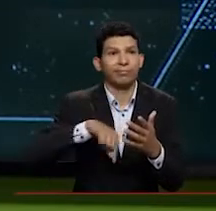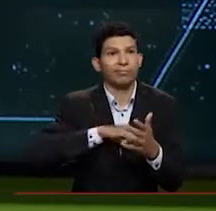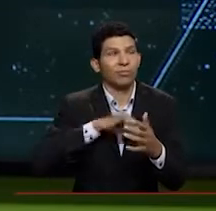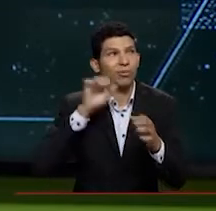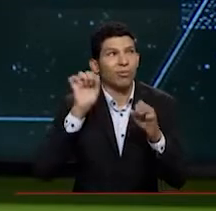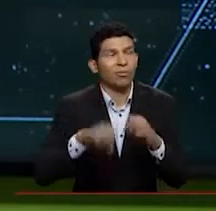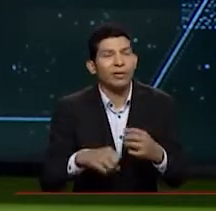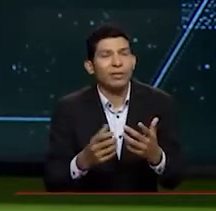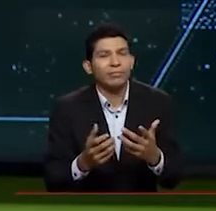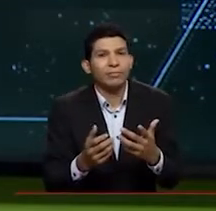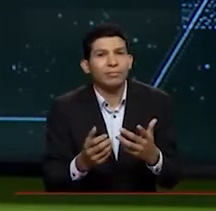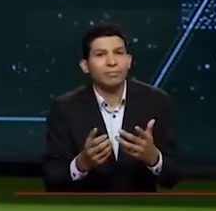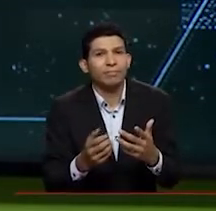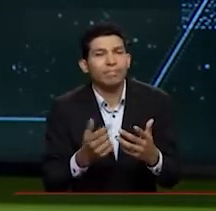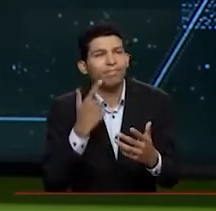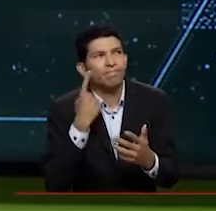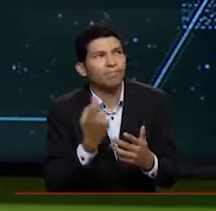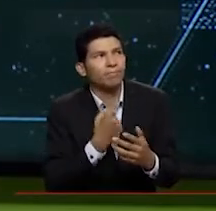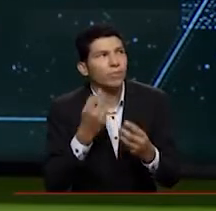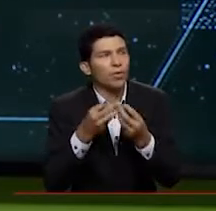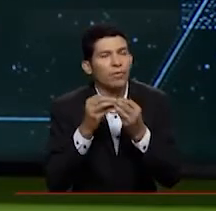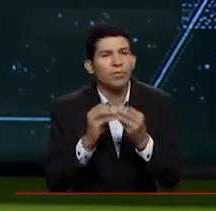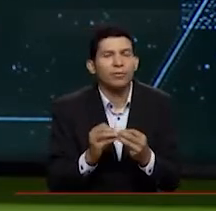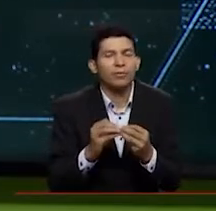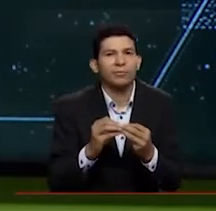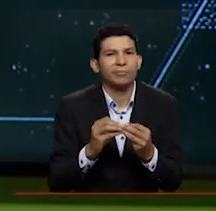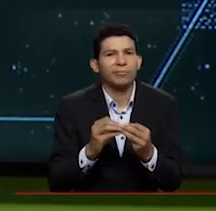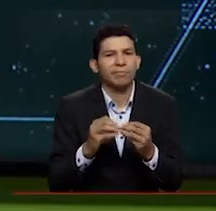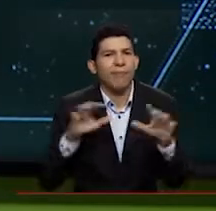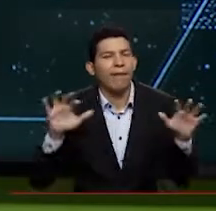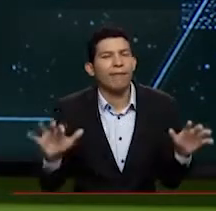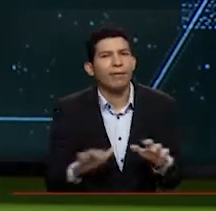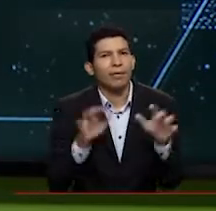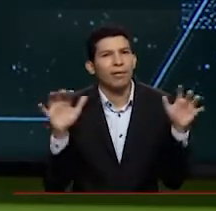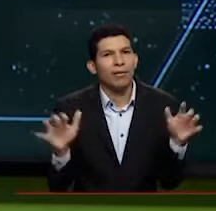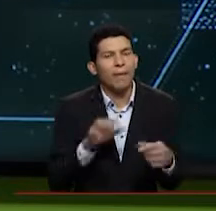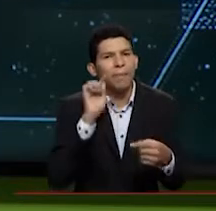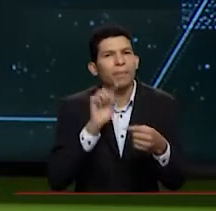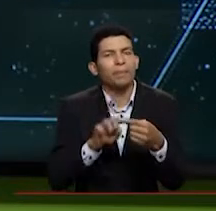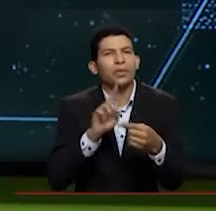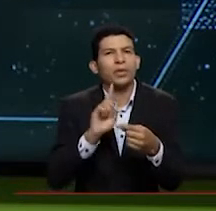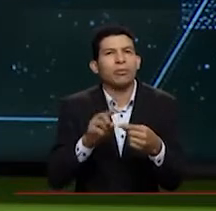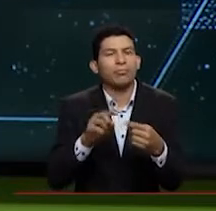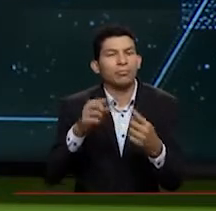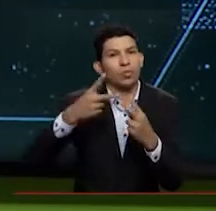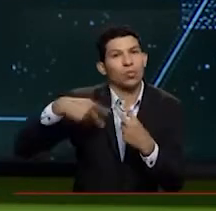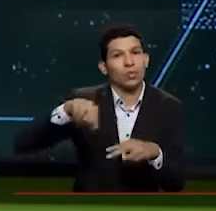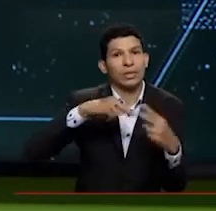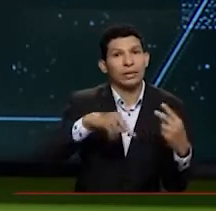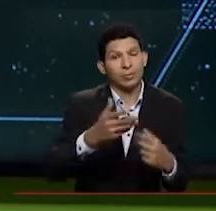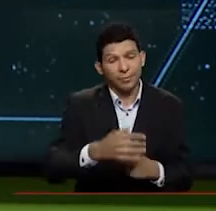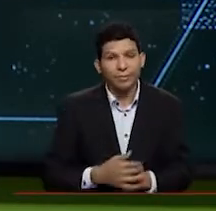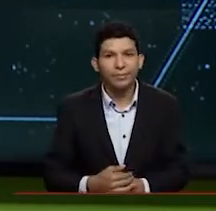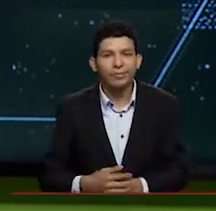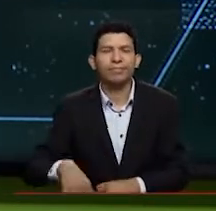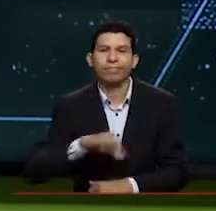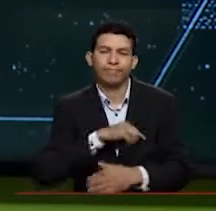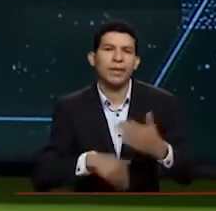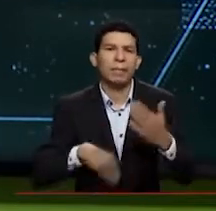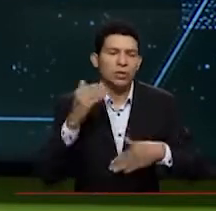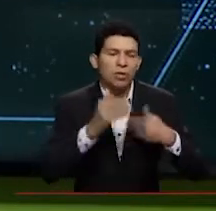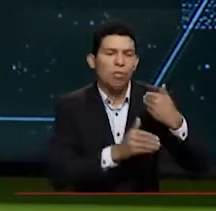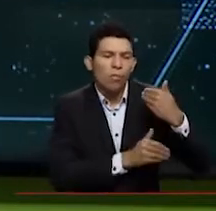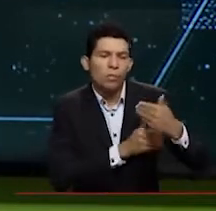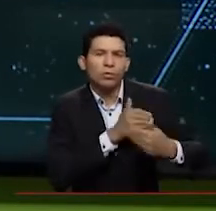buscar la manera de emprender actividades en torno al ecoturismo. Y empezamos todo un